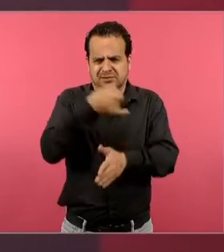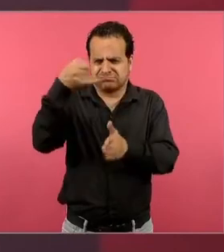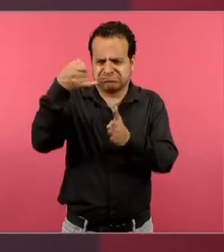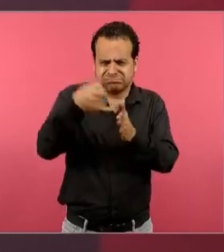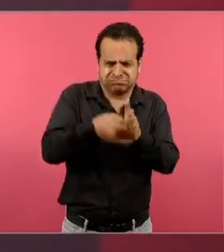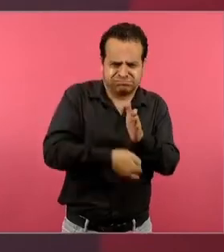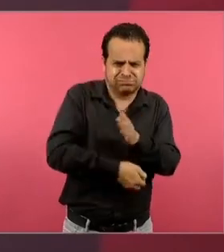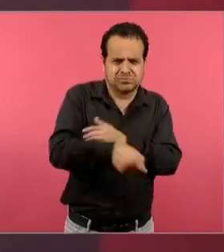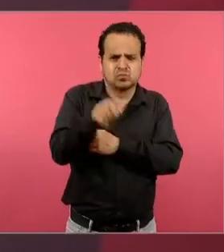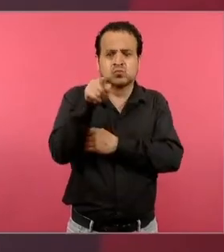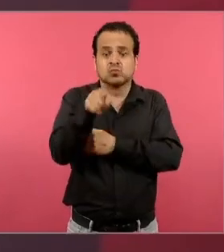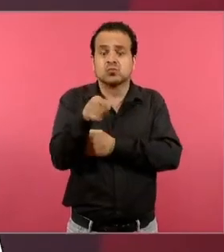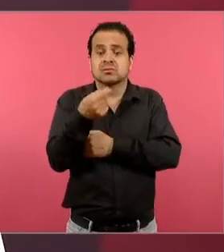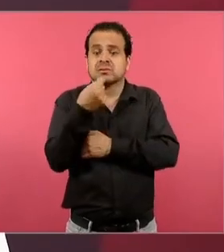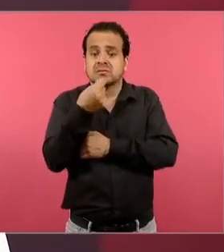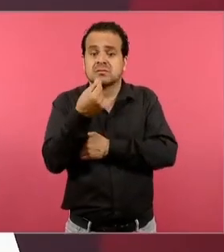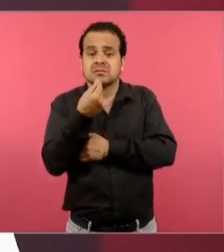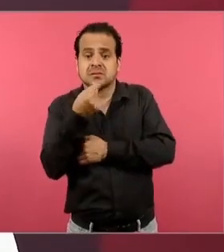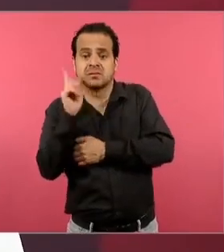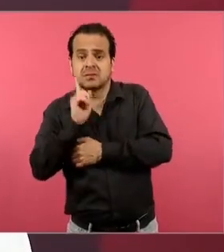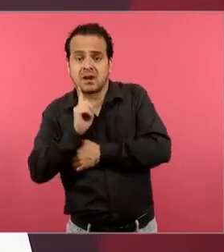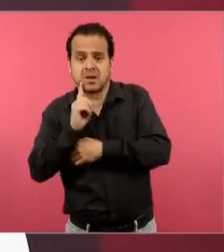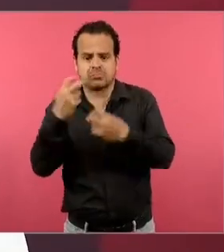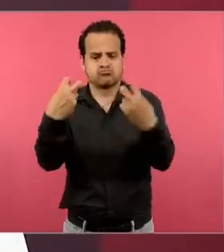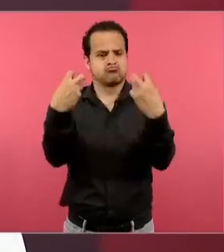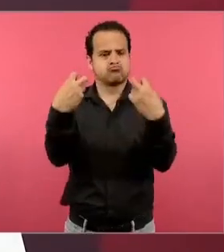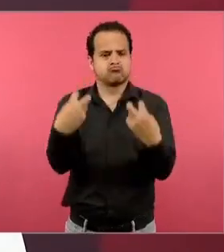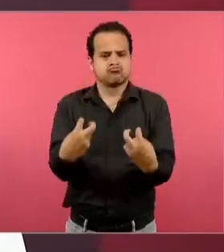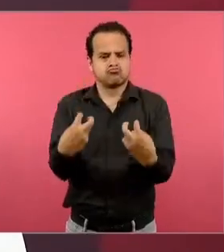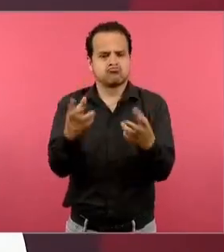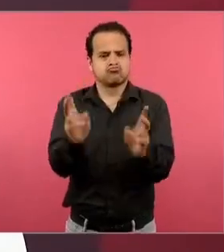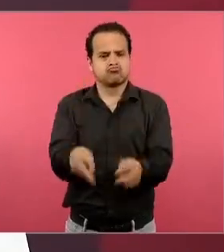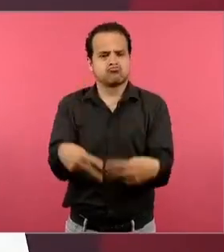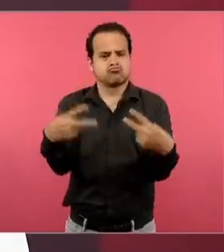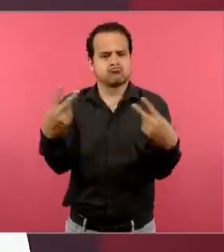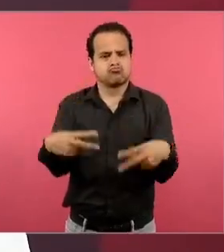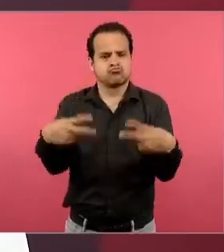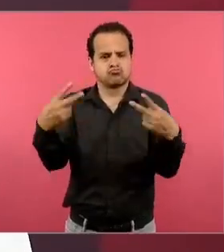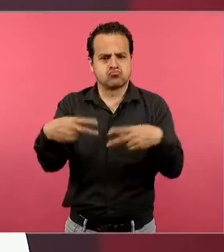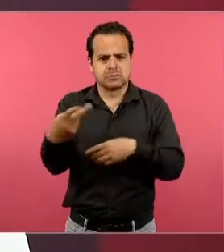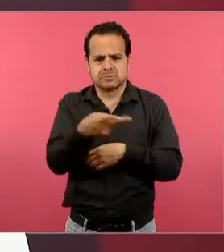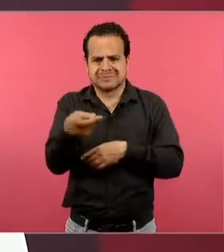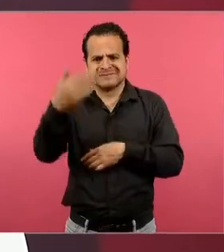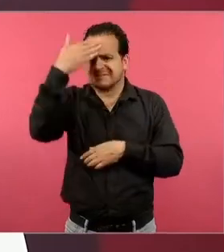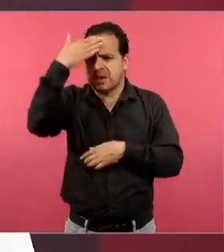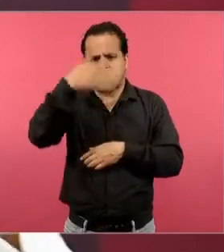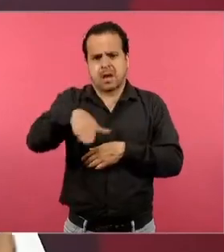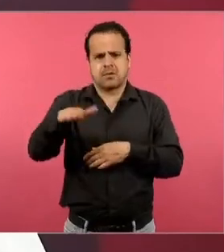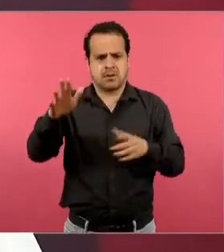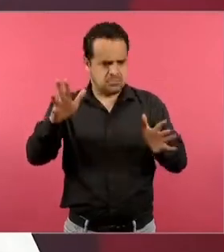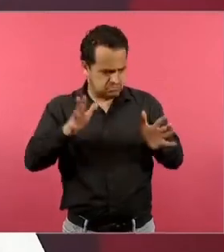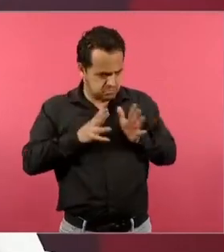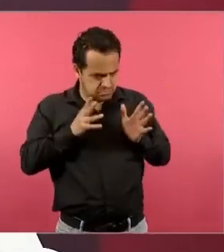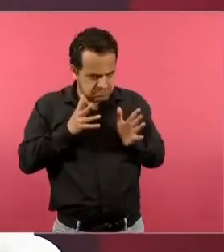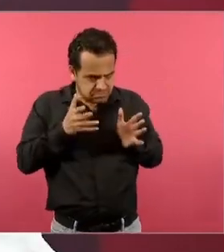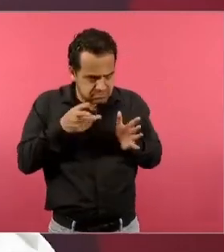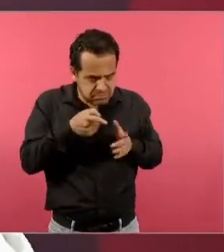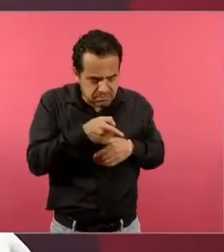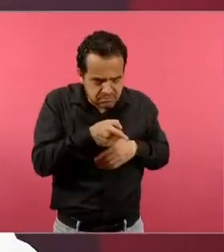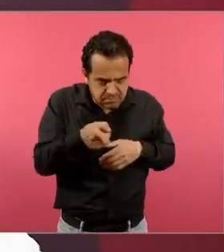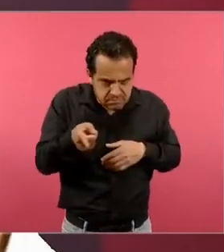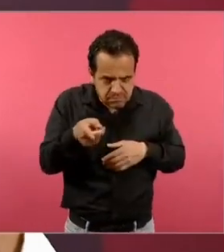niños y las niñas de todas las edades, es tan rico que a veces no tienes nada que decir. Escuchas,